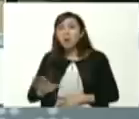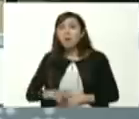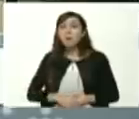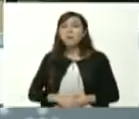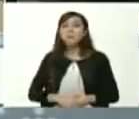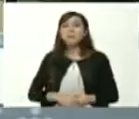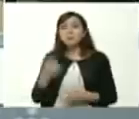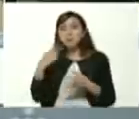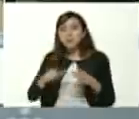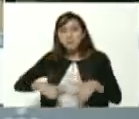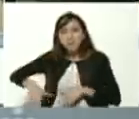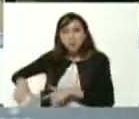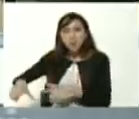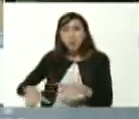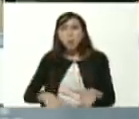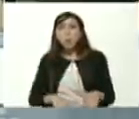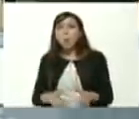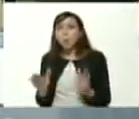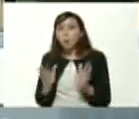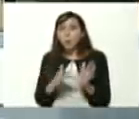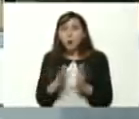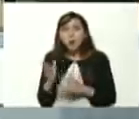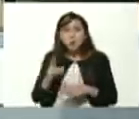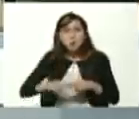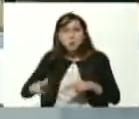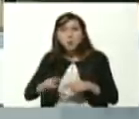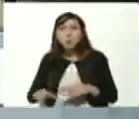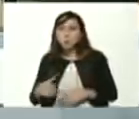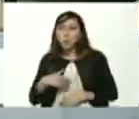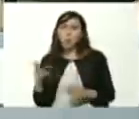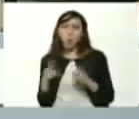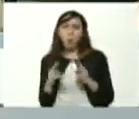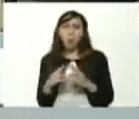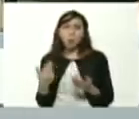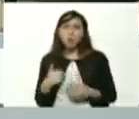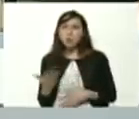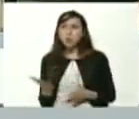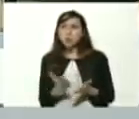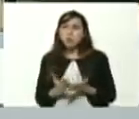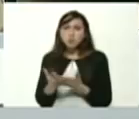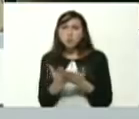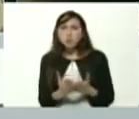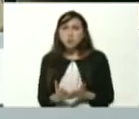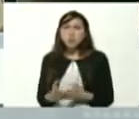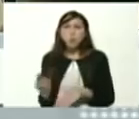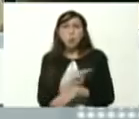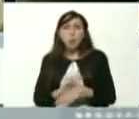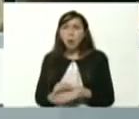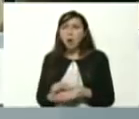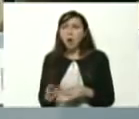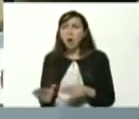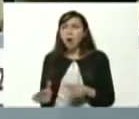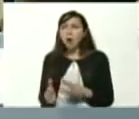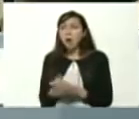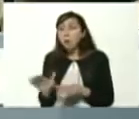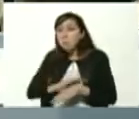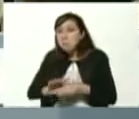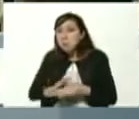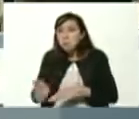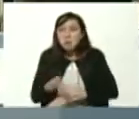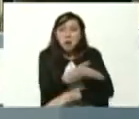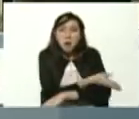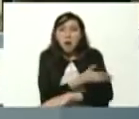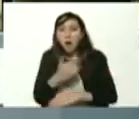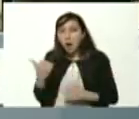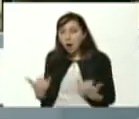Boquerón Boquerón Niño Jesús esa zona la conozco muy bien ahí estudió Pedro Infante el ministro perdón el ex ministro